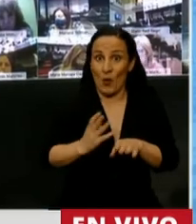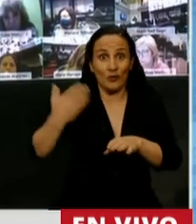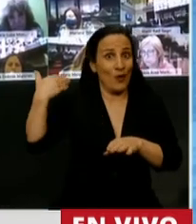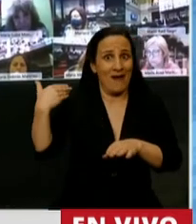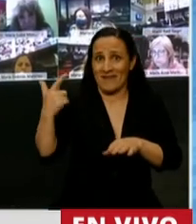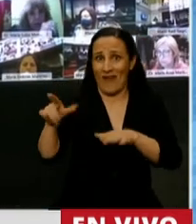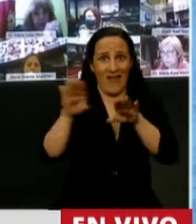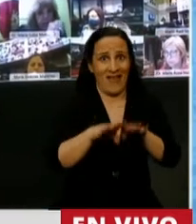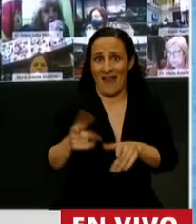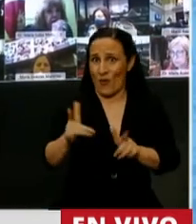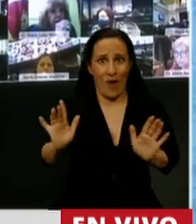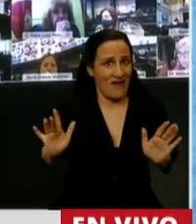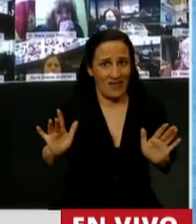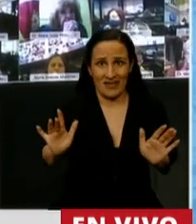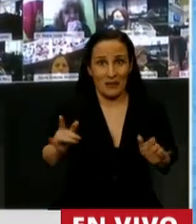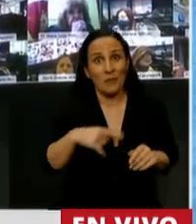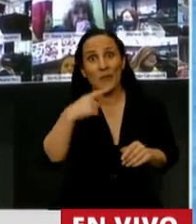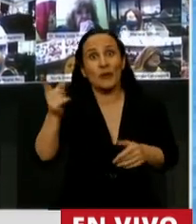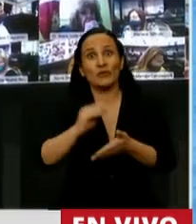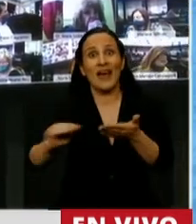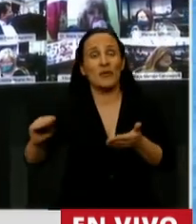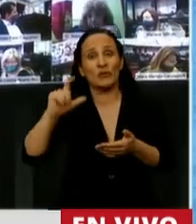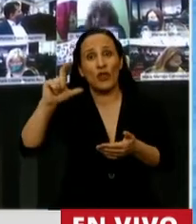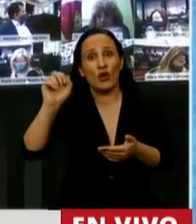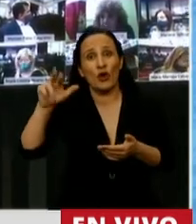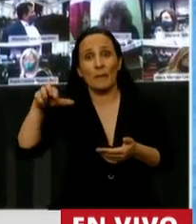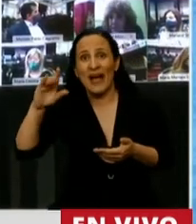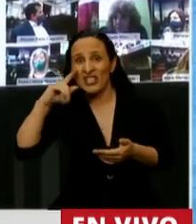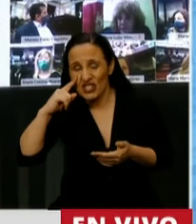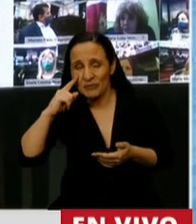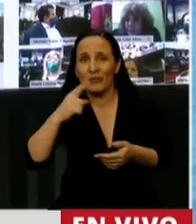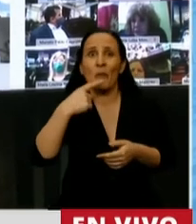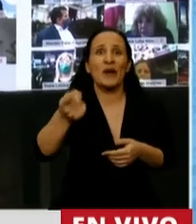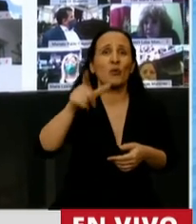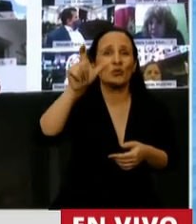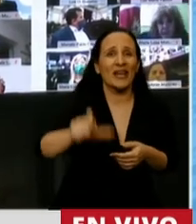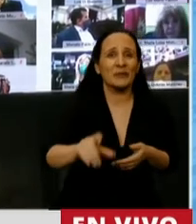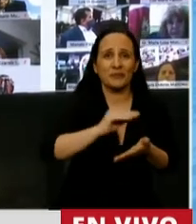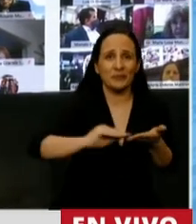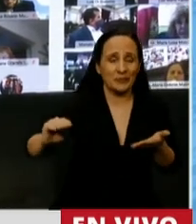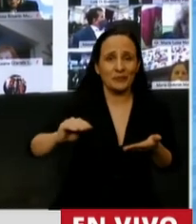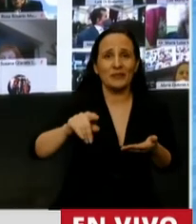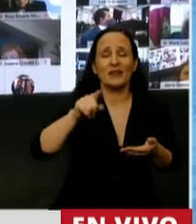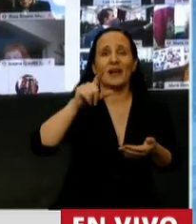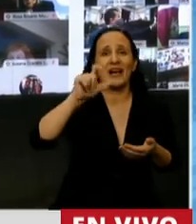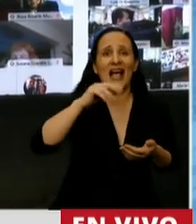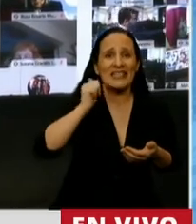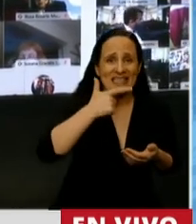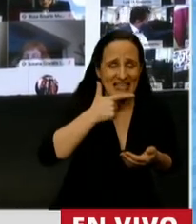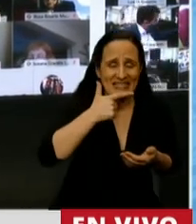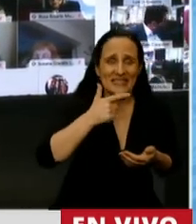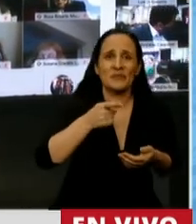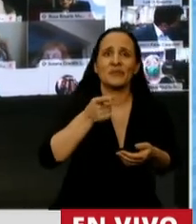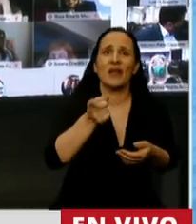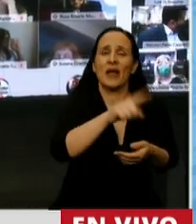sino pregúntenle también a la diputada nacional Lucía Corpacci, pregúntenle también al diputado nacional Sergio Casas, pregúntenle